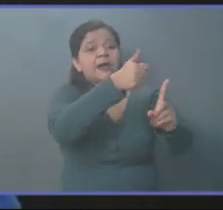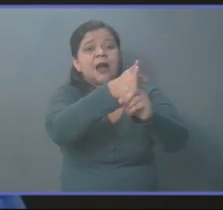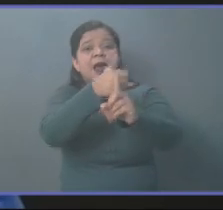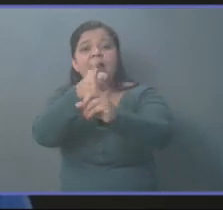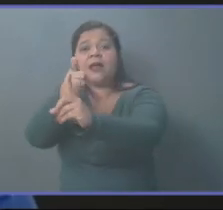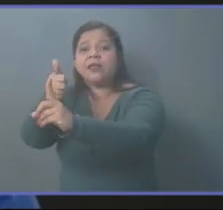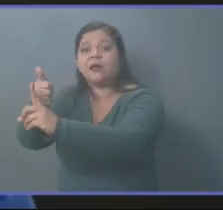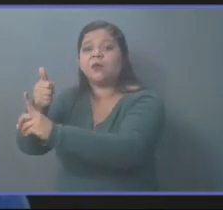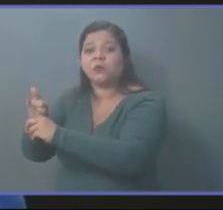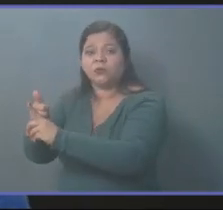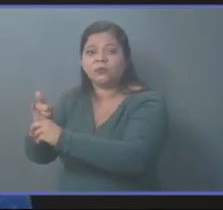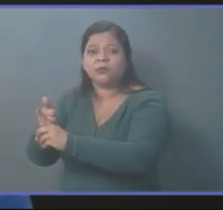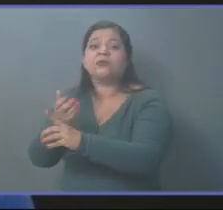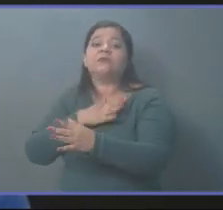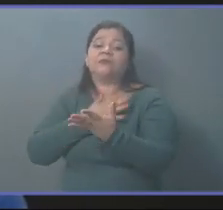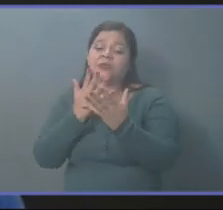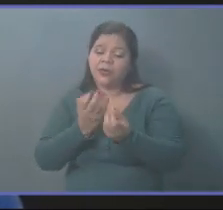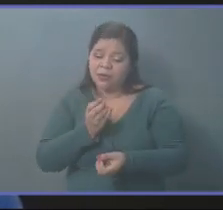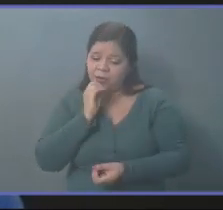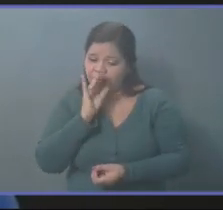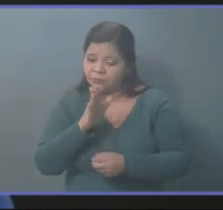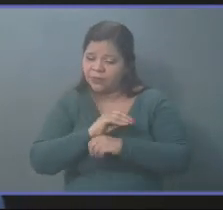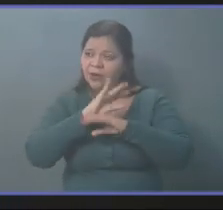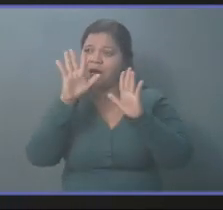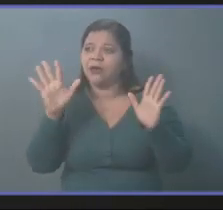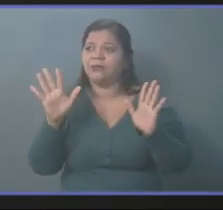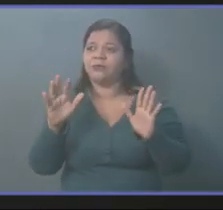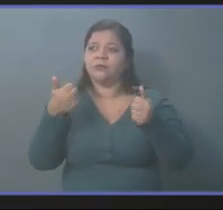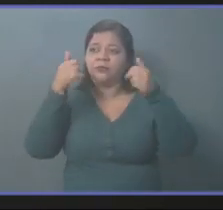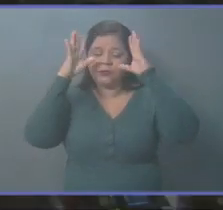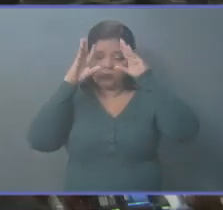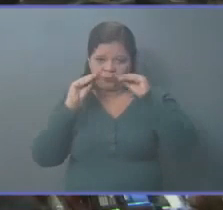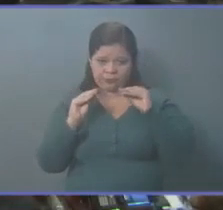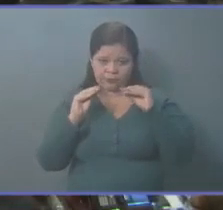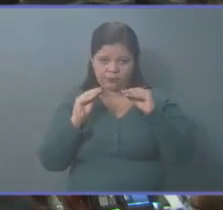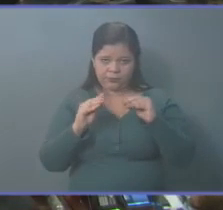Y eso quiero dejarlo claro. Muy buenas noches.